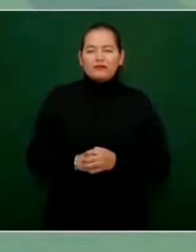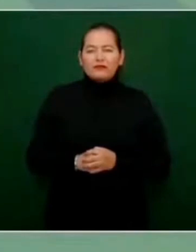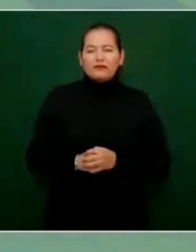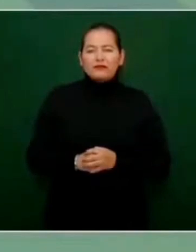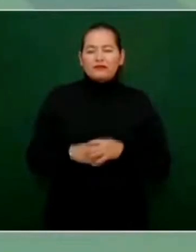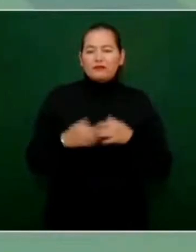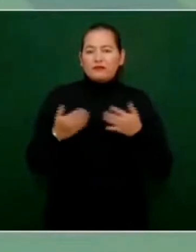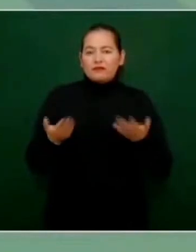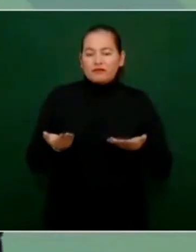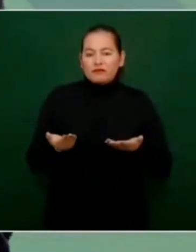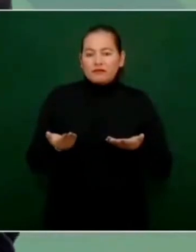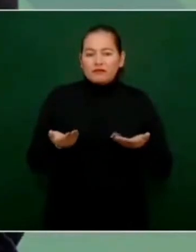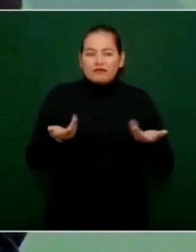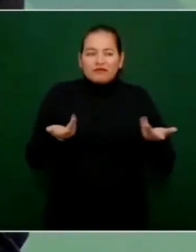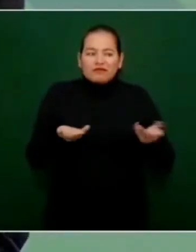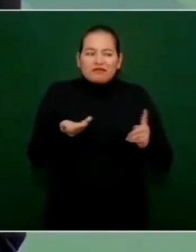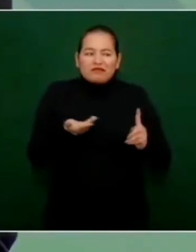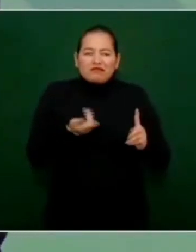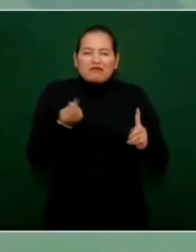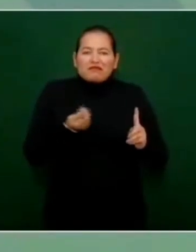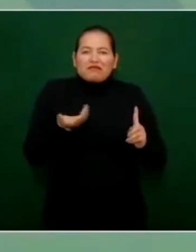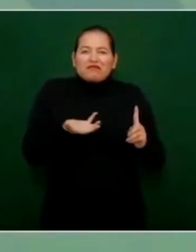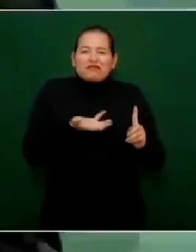Pues ya, ¿qué le hace uno, no?